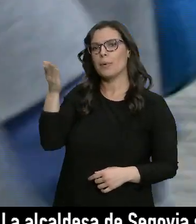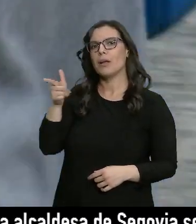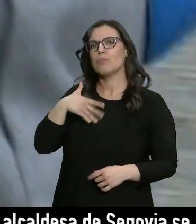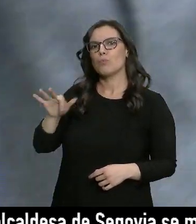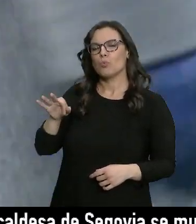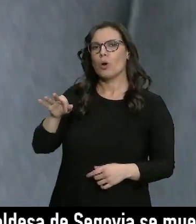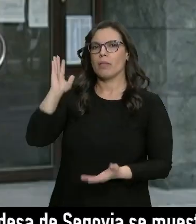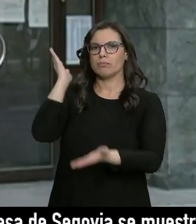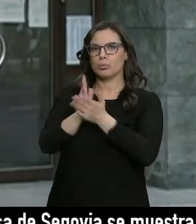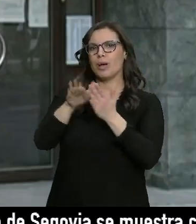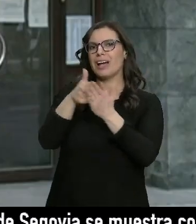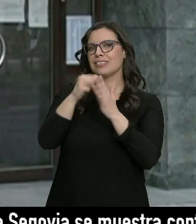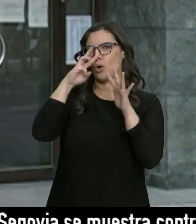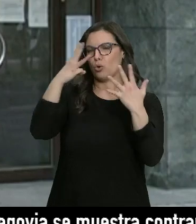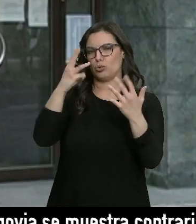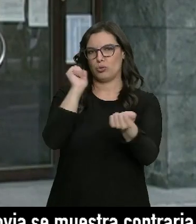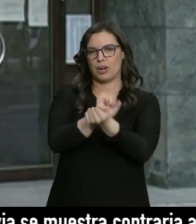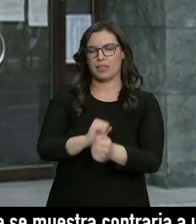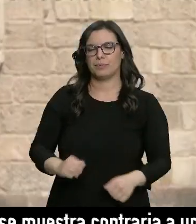a penas de hasta 8 años de prisión.